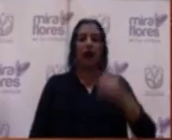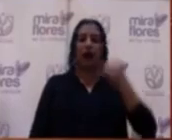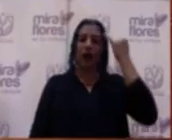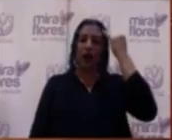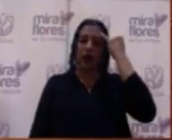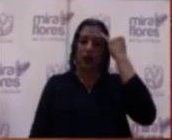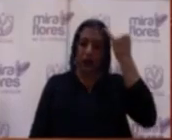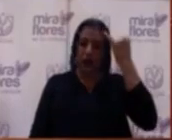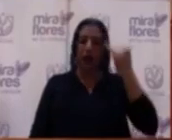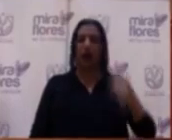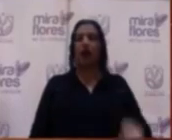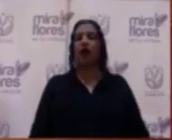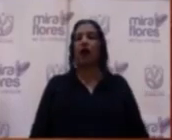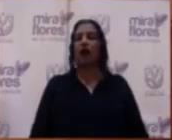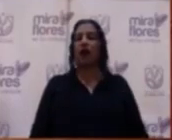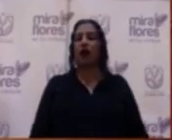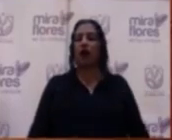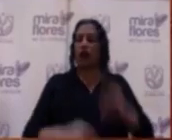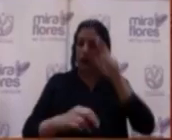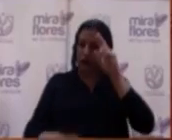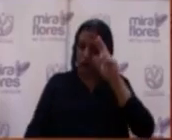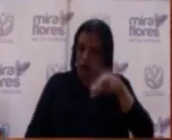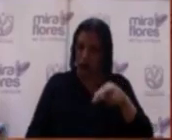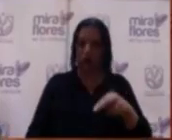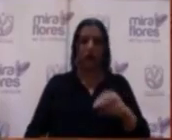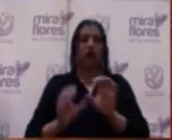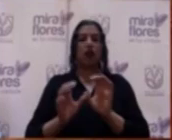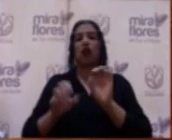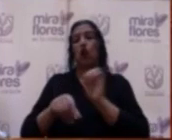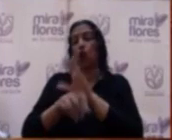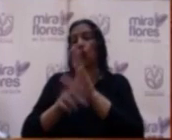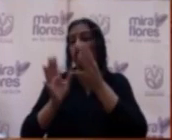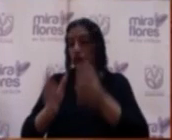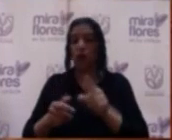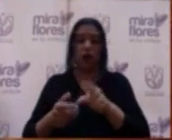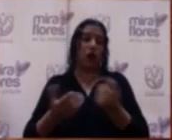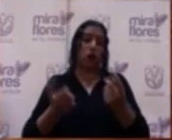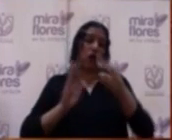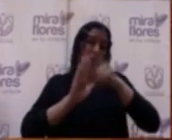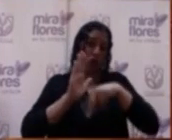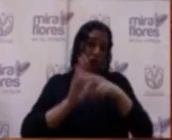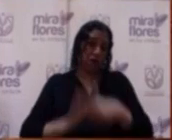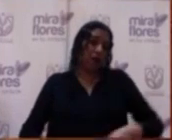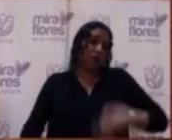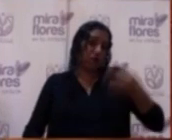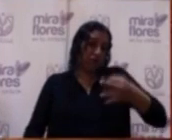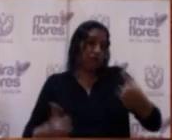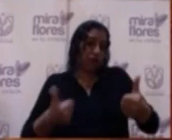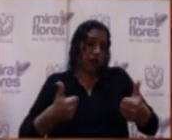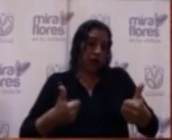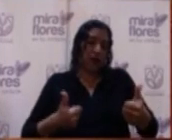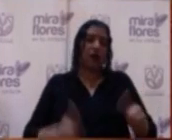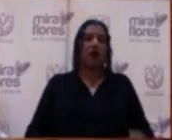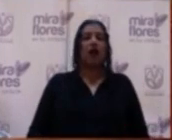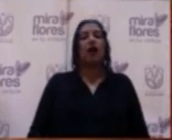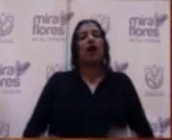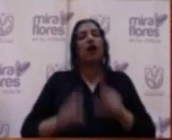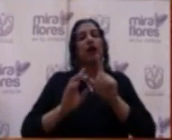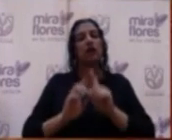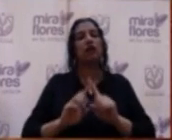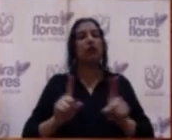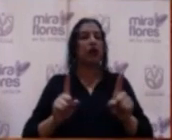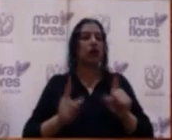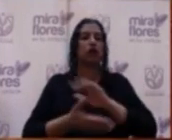consejo ha sido porque la norma era correcta o era una norma adecuada. Sin embargo,